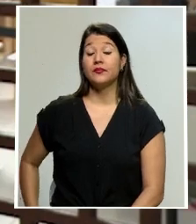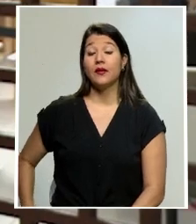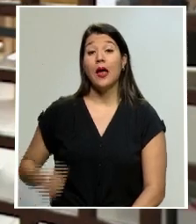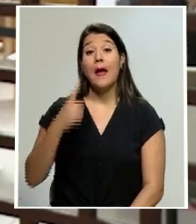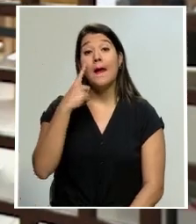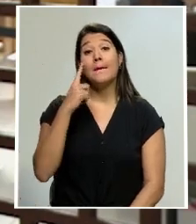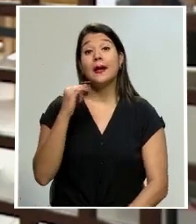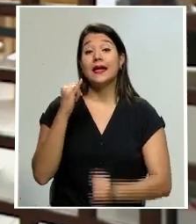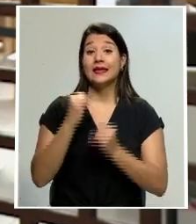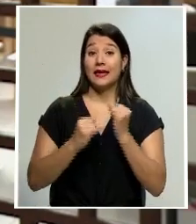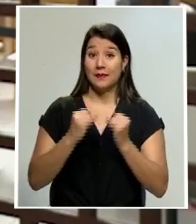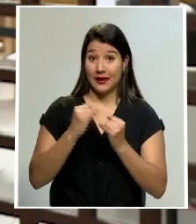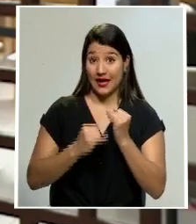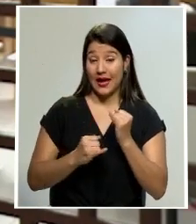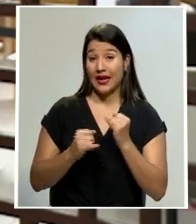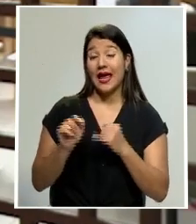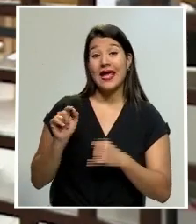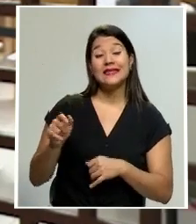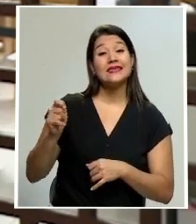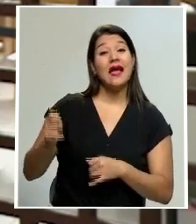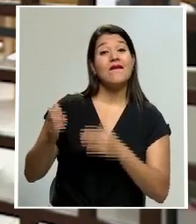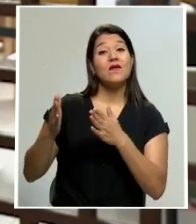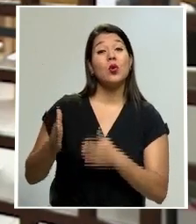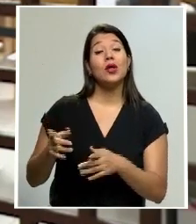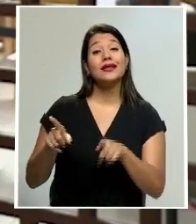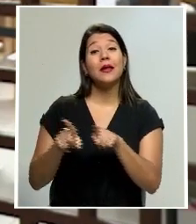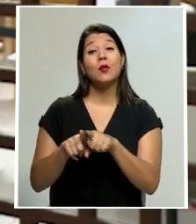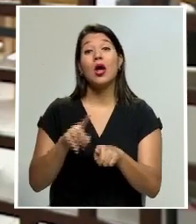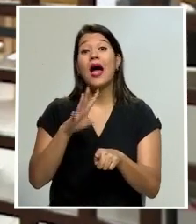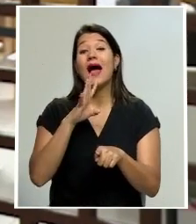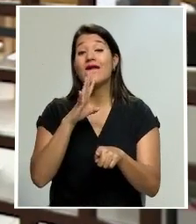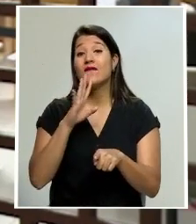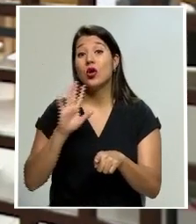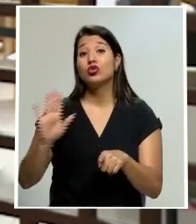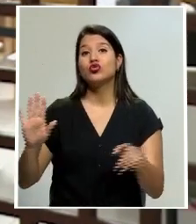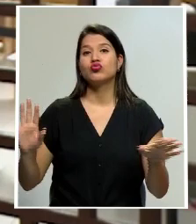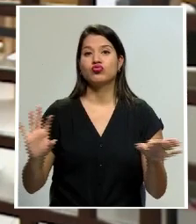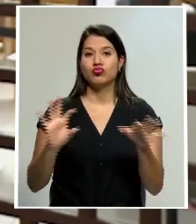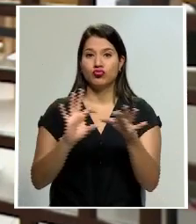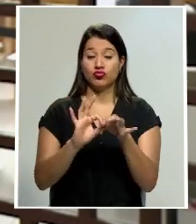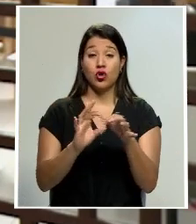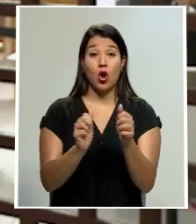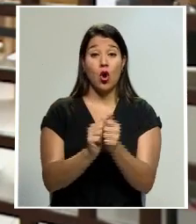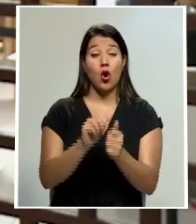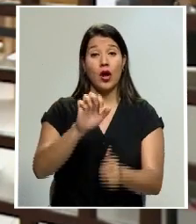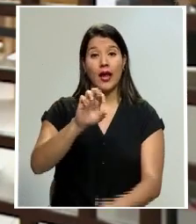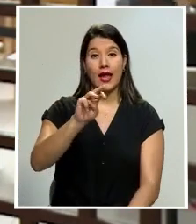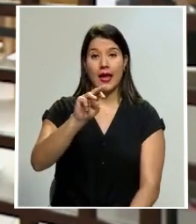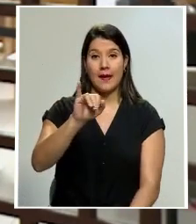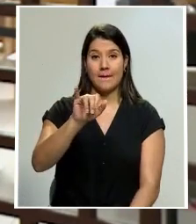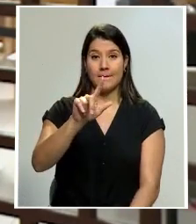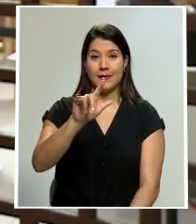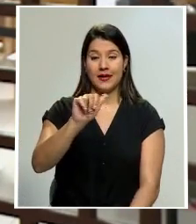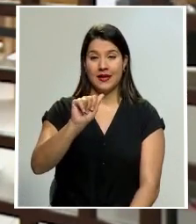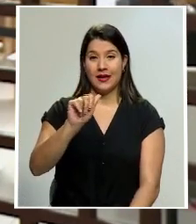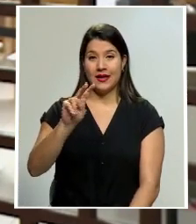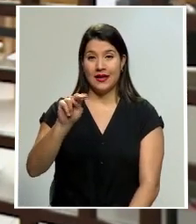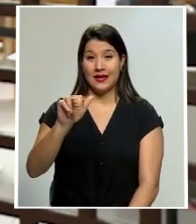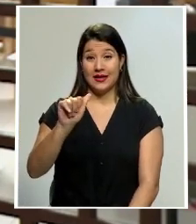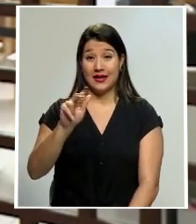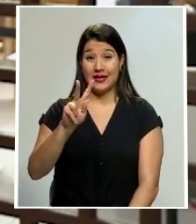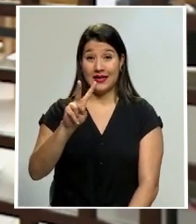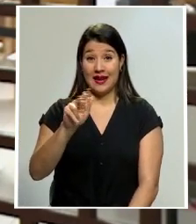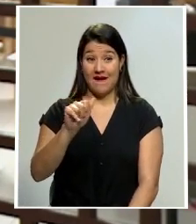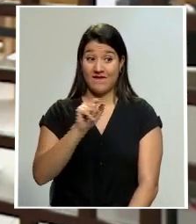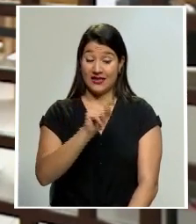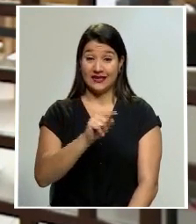Finalmente, Campos también se refirió a su vínculo con Emilia Navas, recordemos que él es el esposo de doña Emilia, la Fiscal